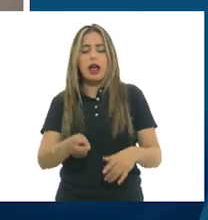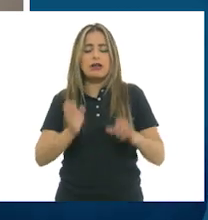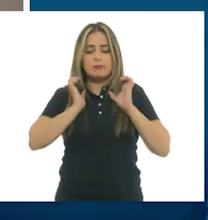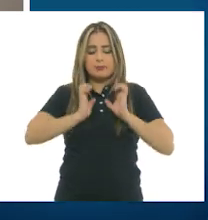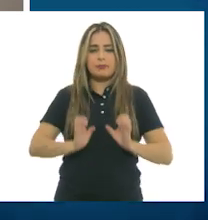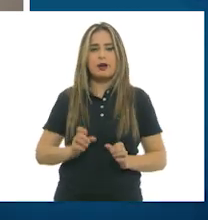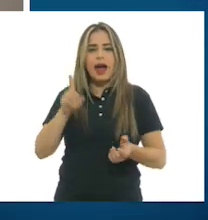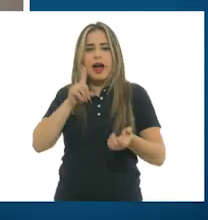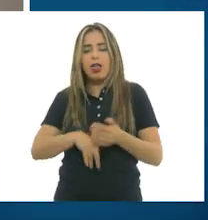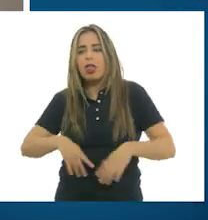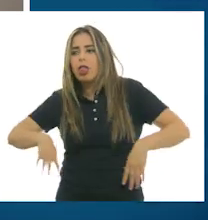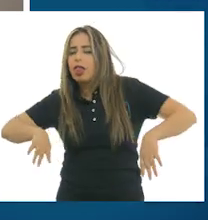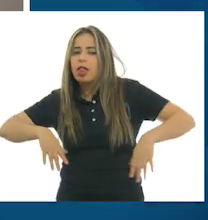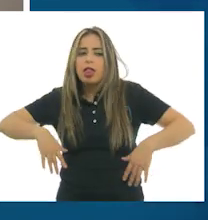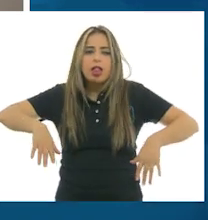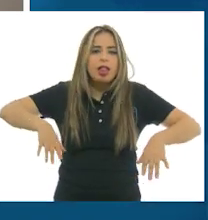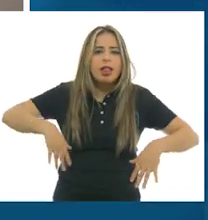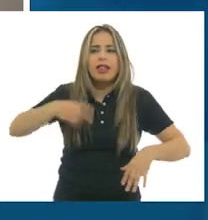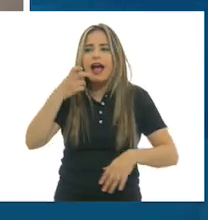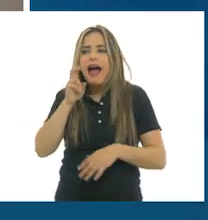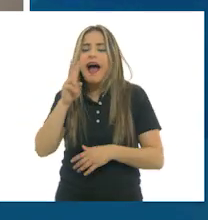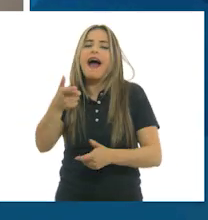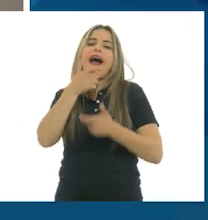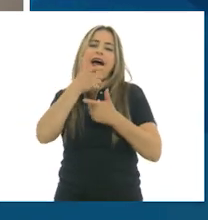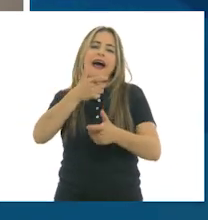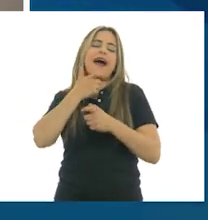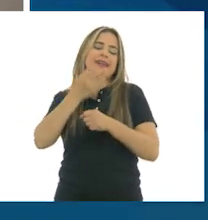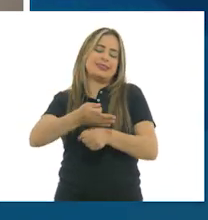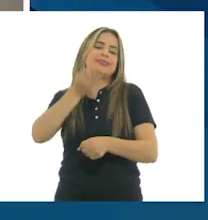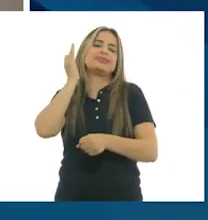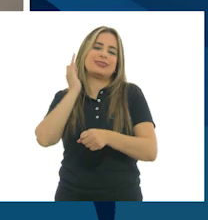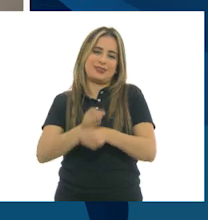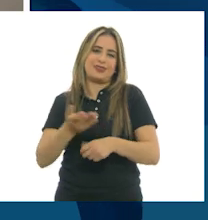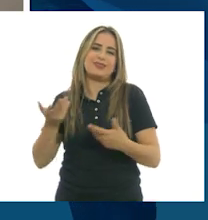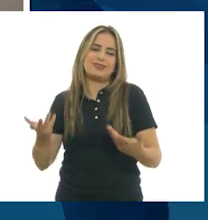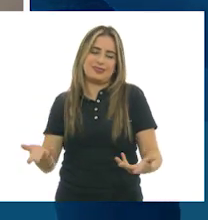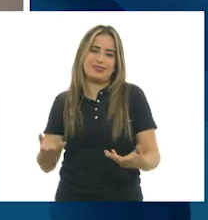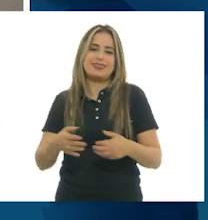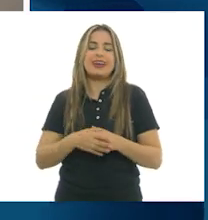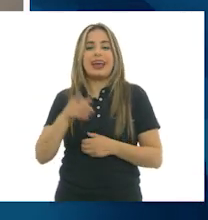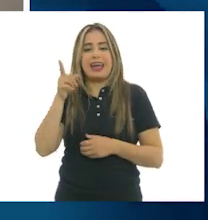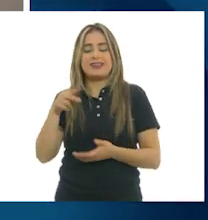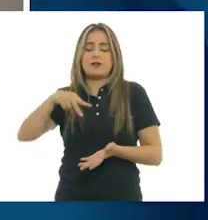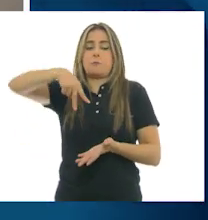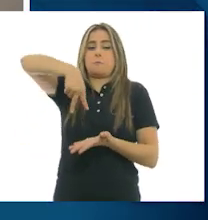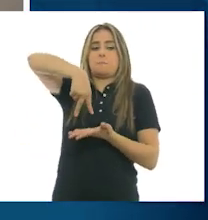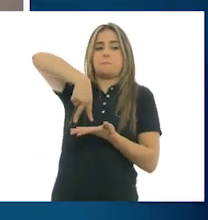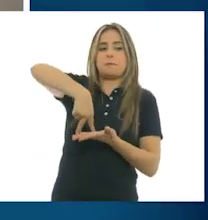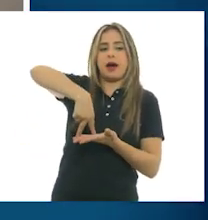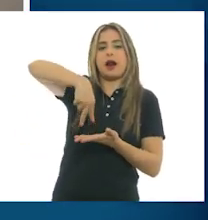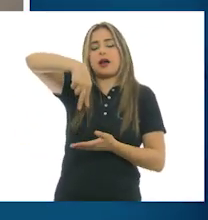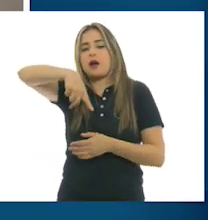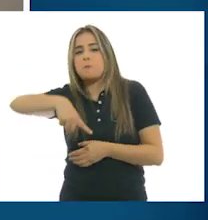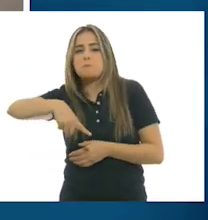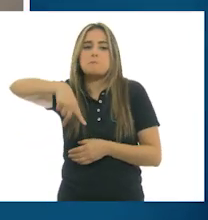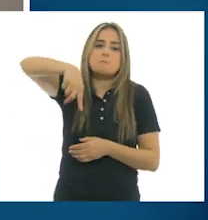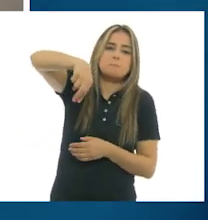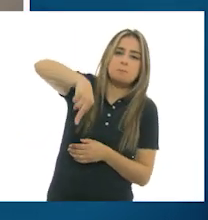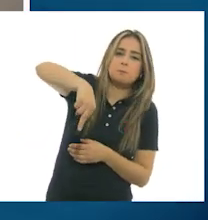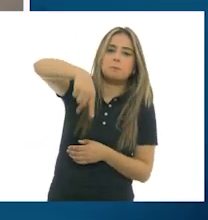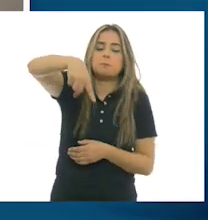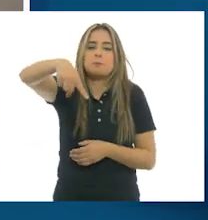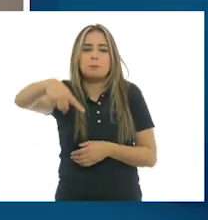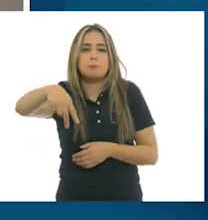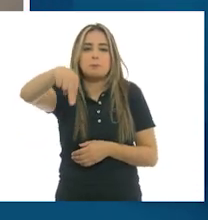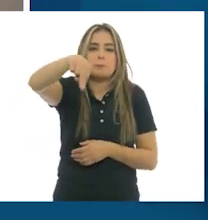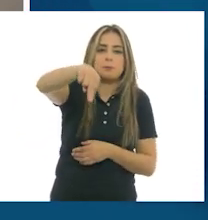personaje. Nos dice mucho de él. Y luego él elige una forma en la que se para y una forma en la que camina. Y eso se